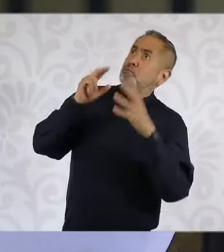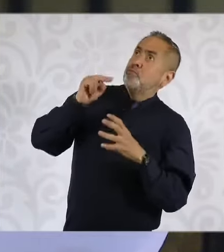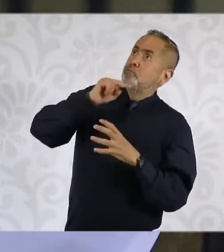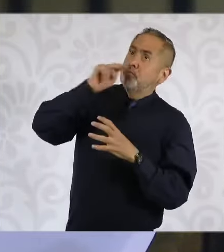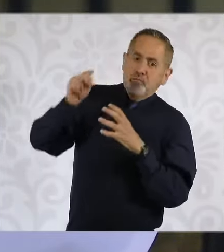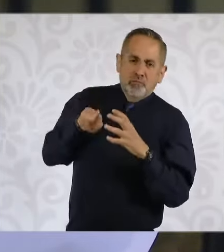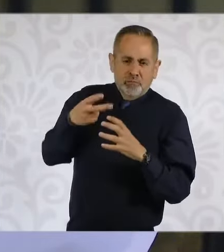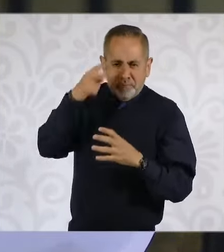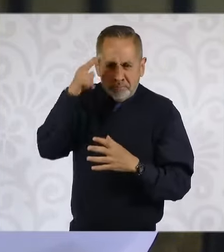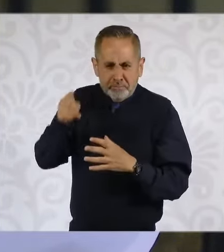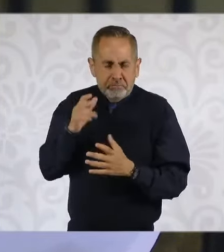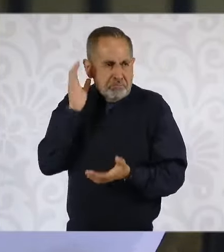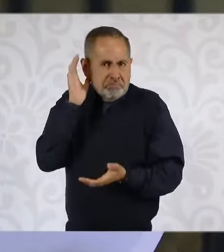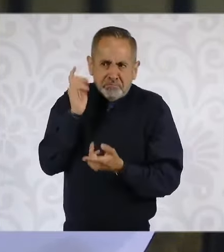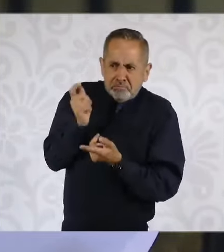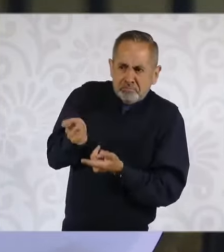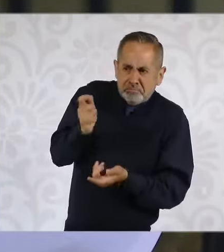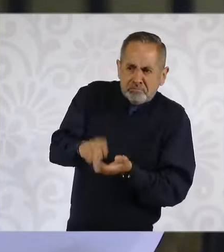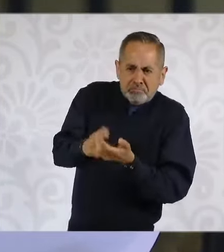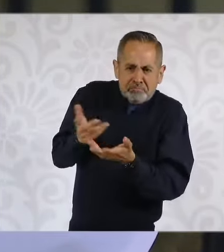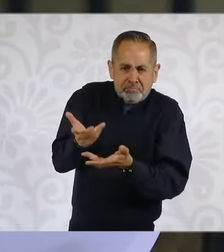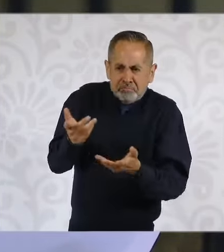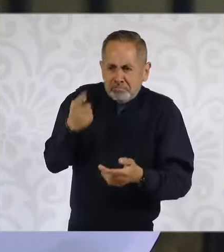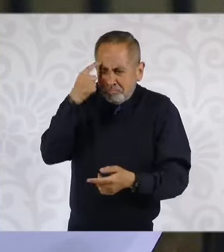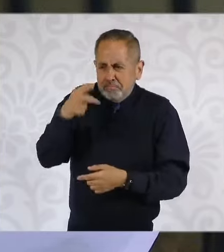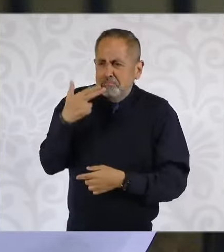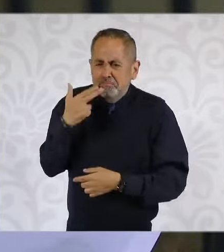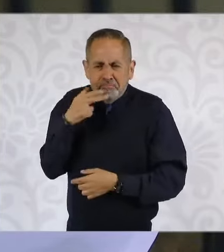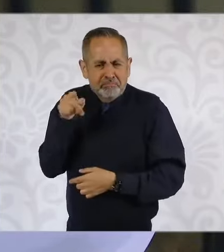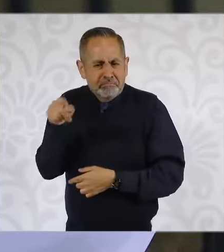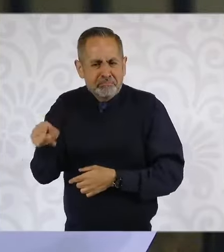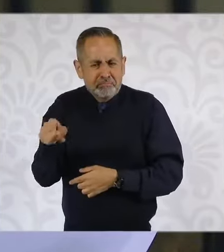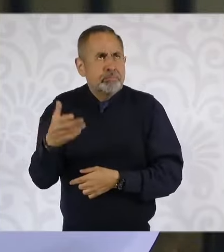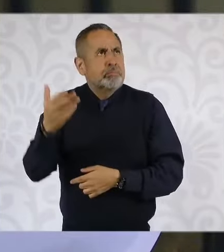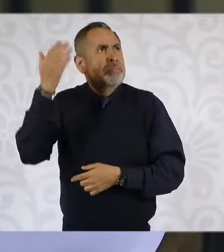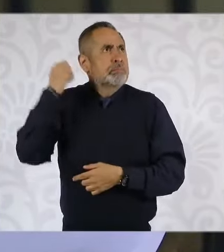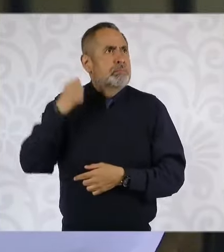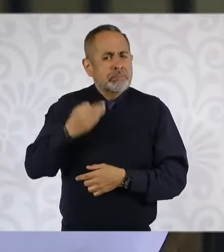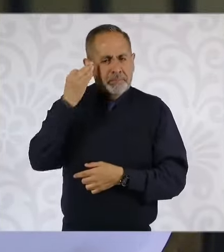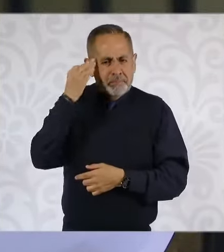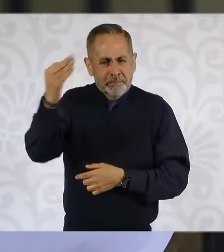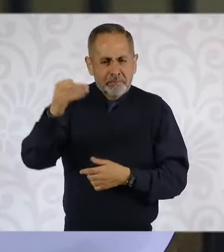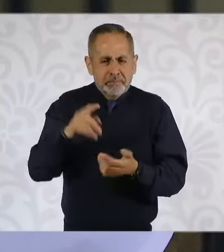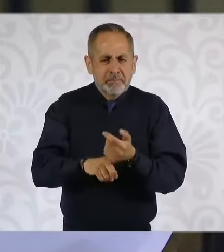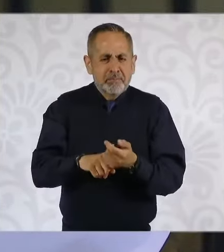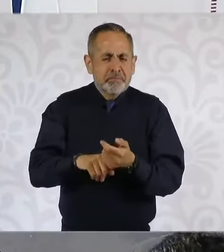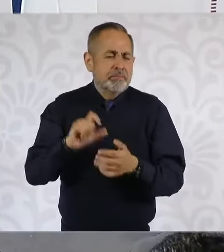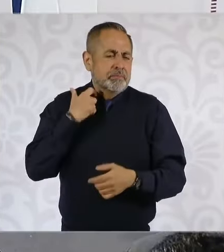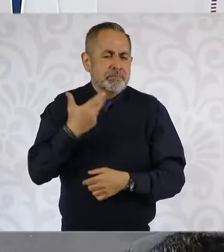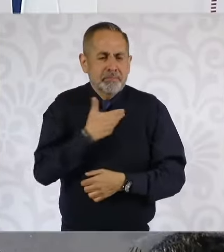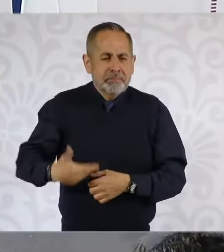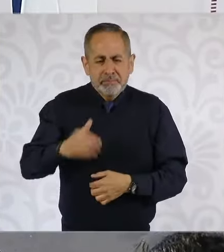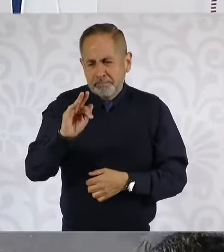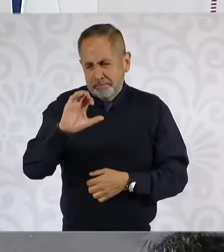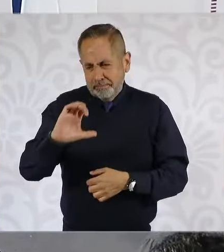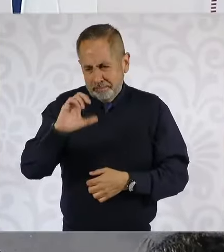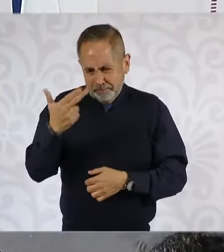de sus actividades y acciones que realiza y que fue creada en tiempos de Felipe Calderón y que